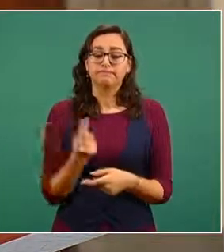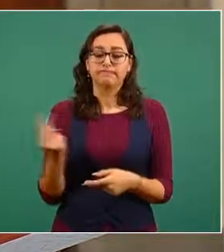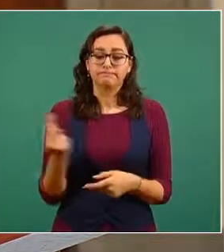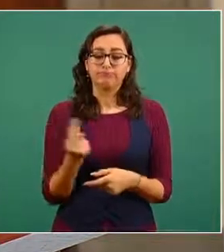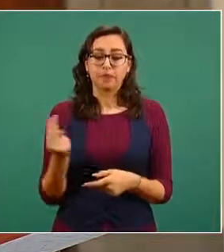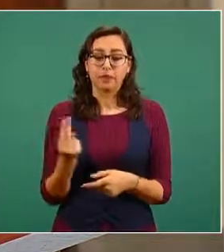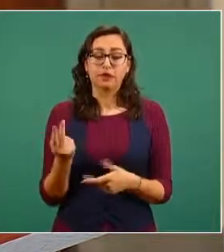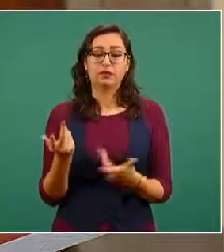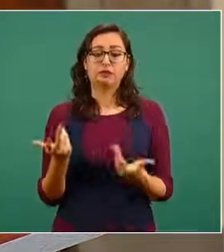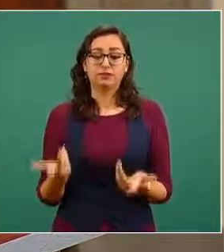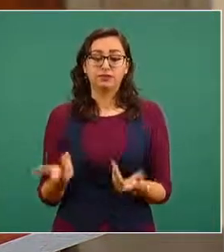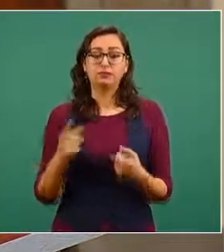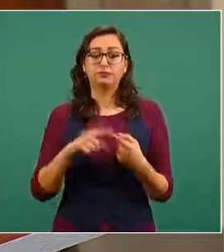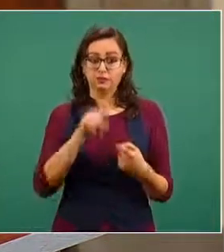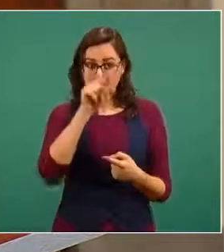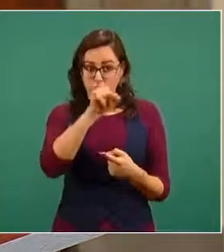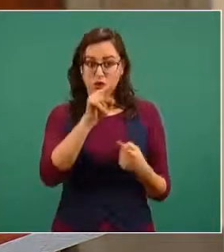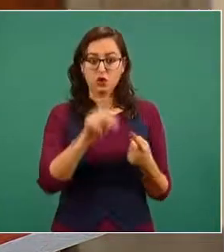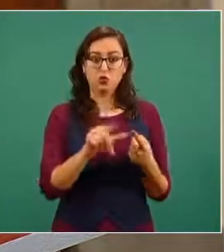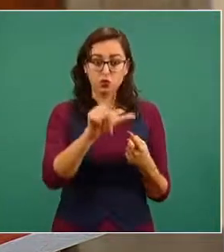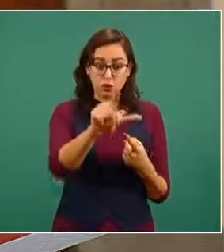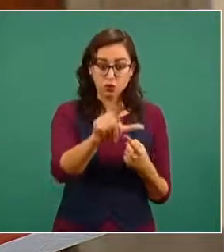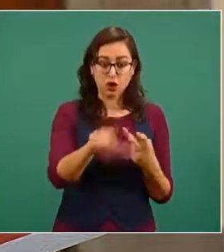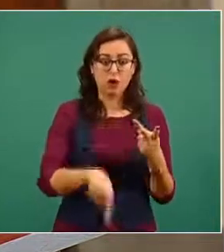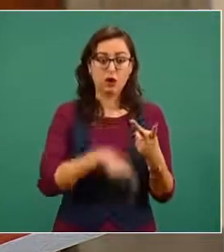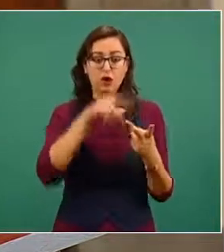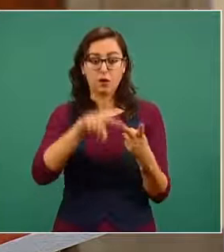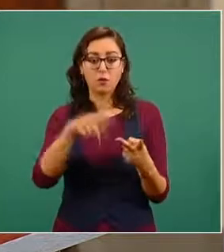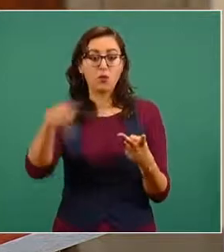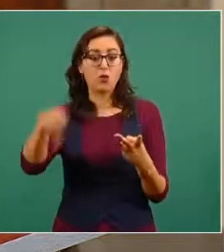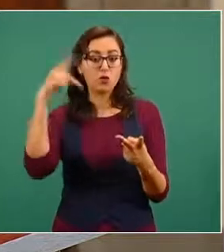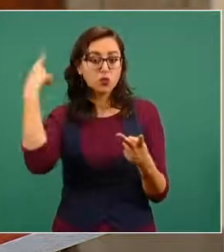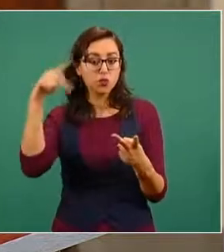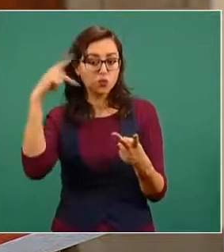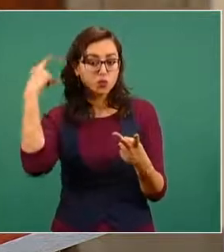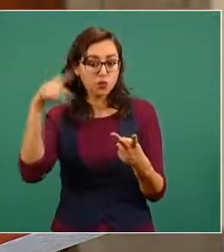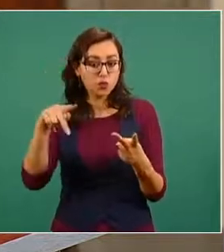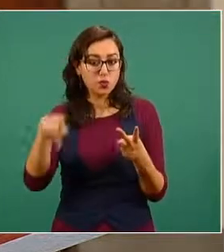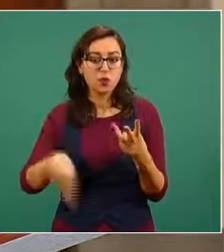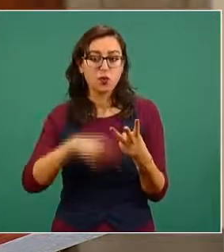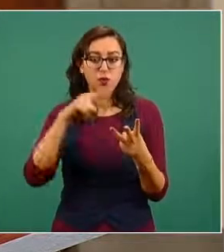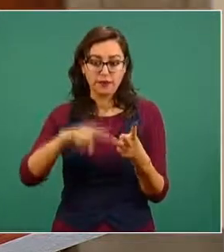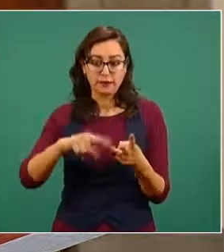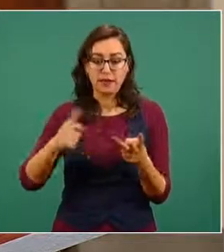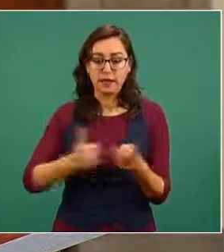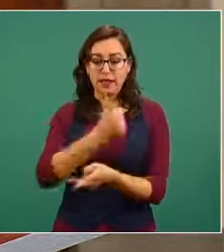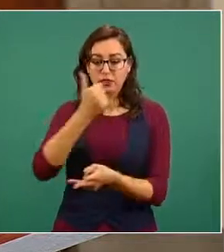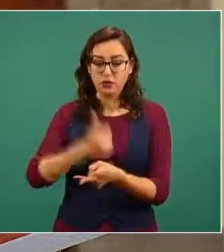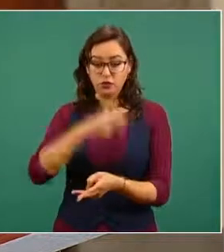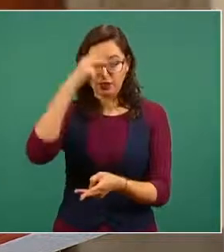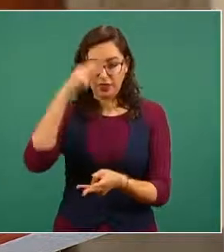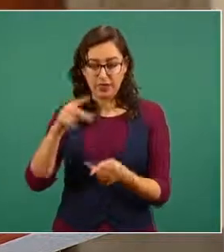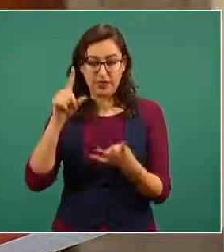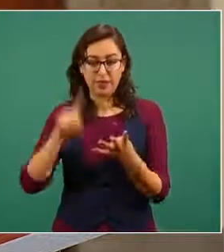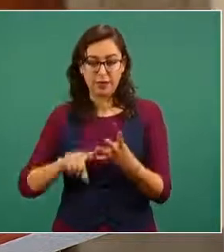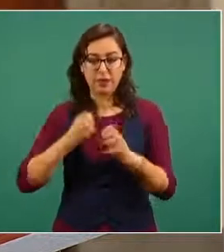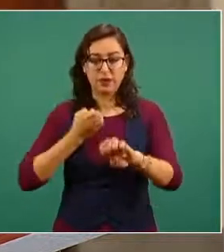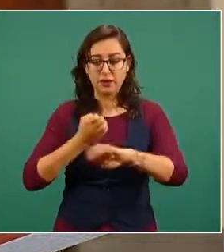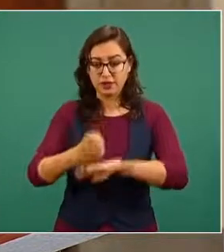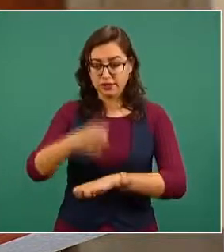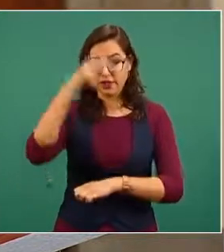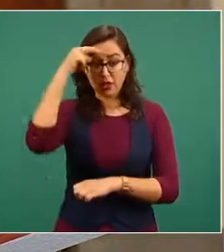estados como Nuevo León Puebla la ciudad de México el estado de México